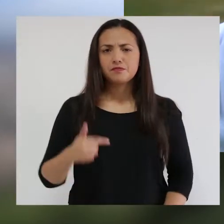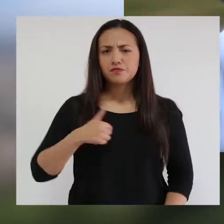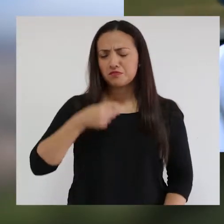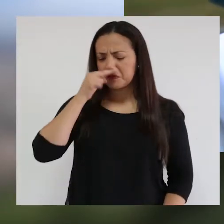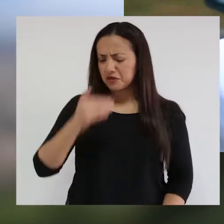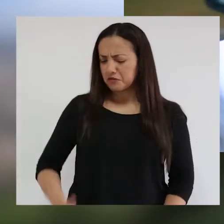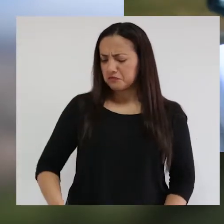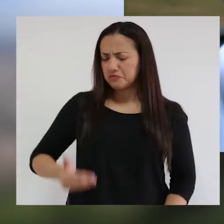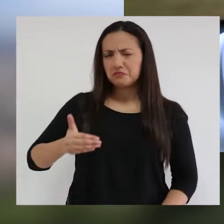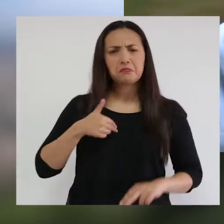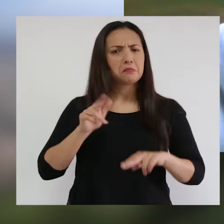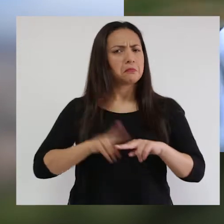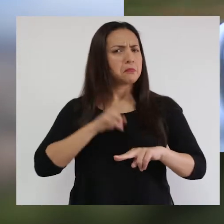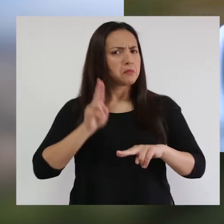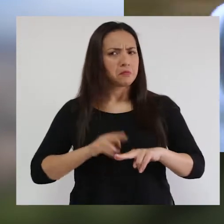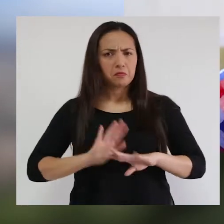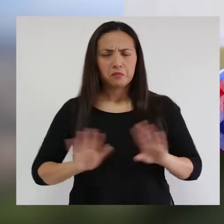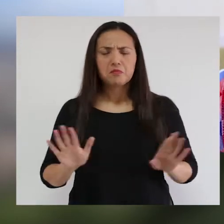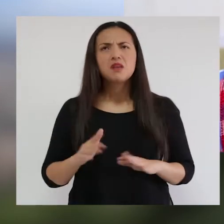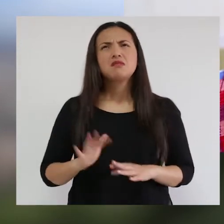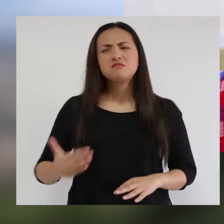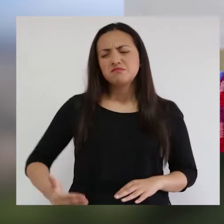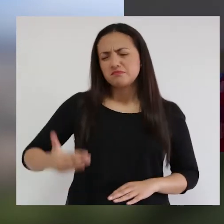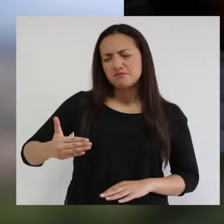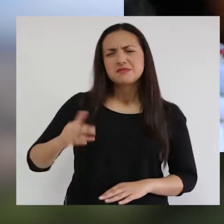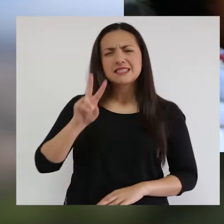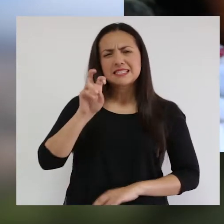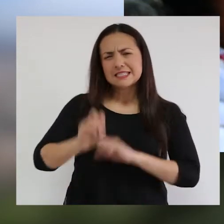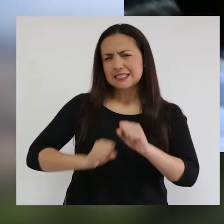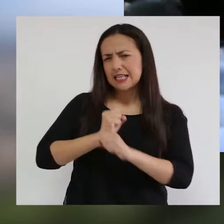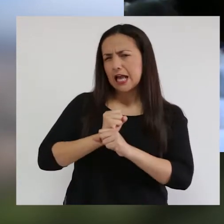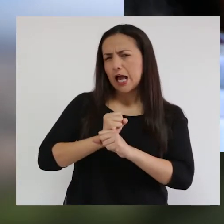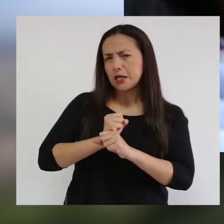Pues mi niñez fue básicamente muy normal, como hasta los 7 años.